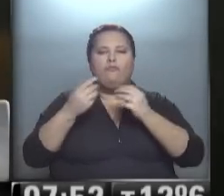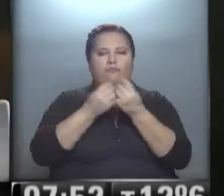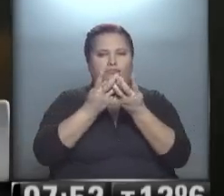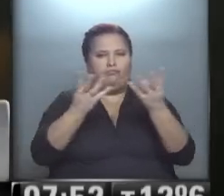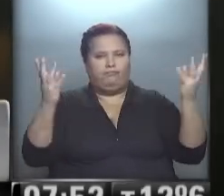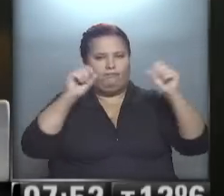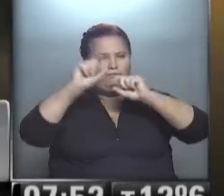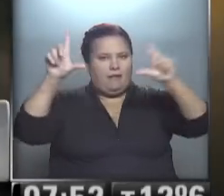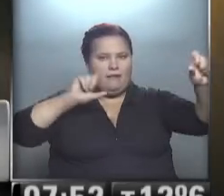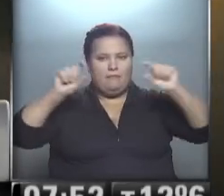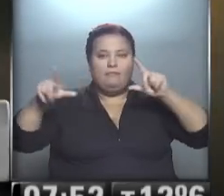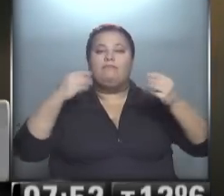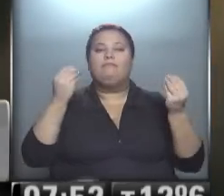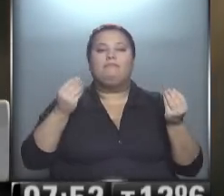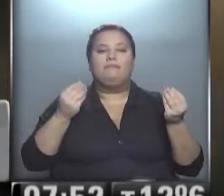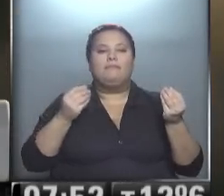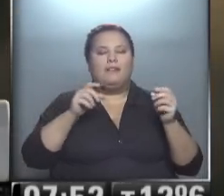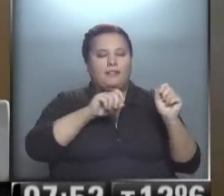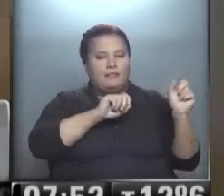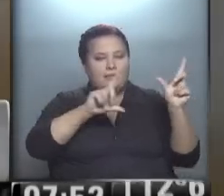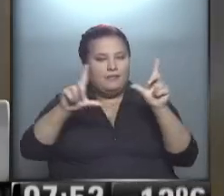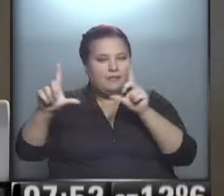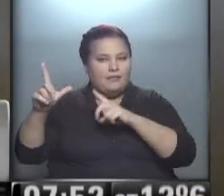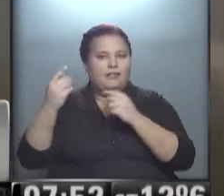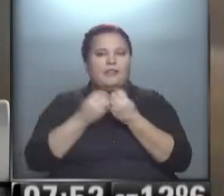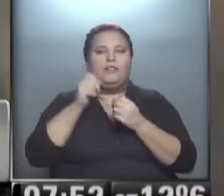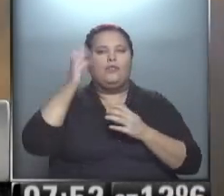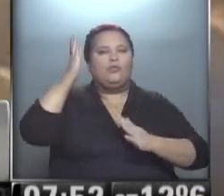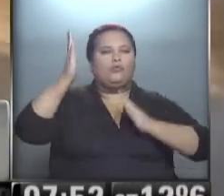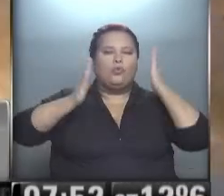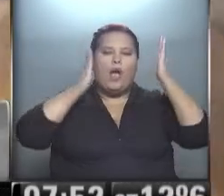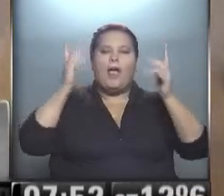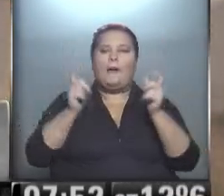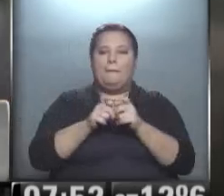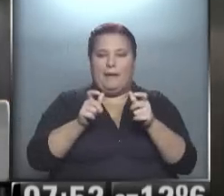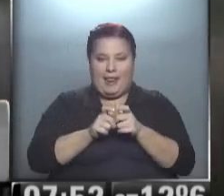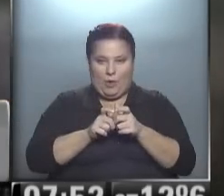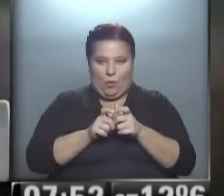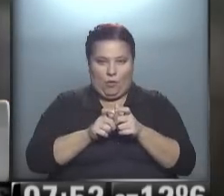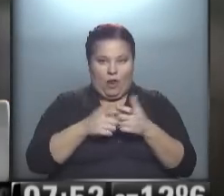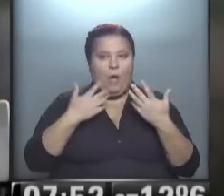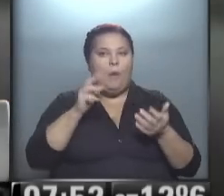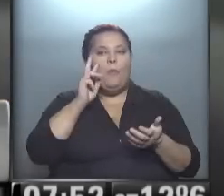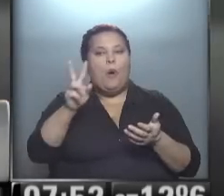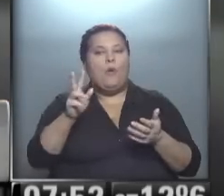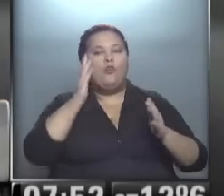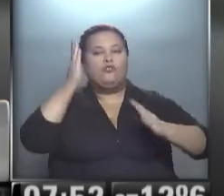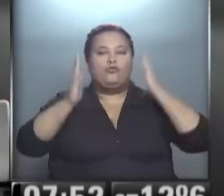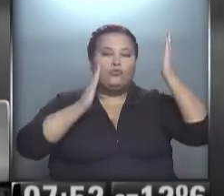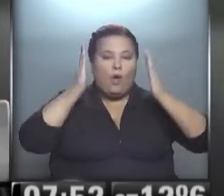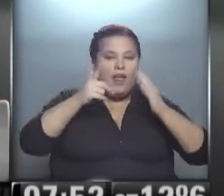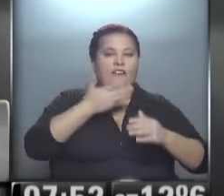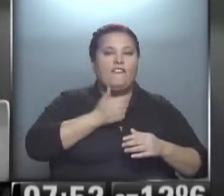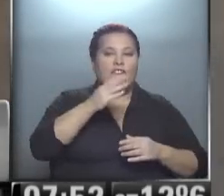pantallas en las cuales se proyecta un compilado de sueños de películas. Así podrás ver desde Soñar, Soñar de Leonardo